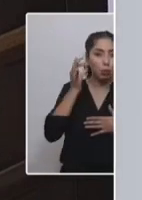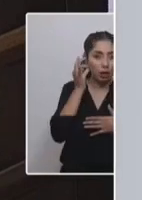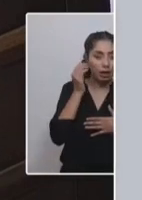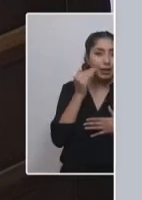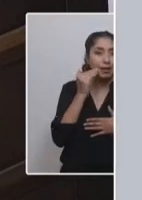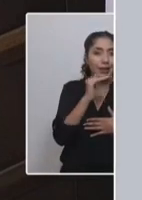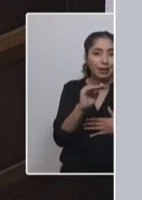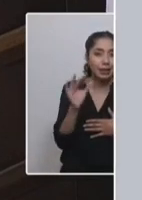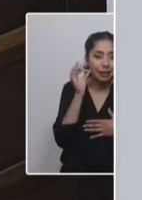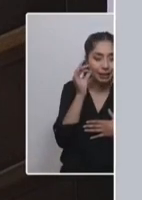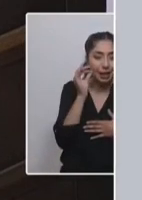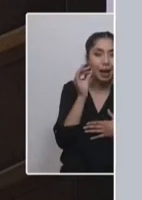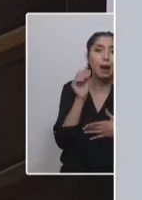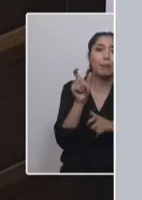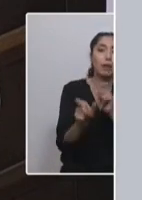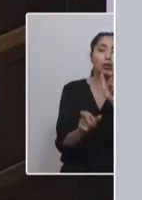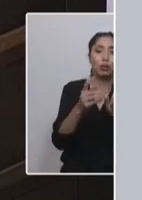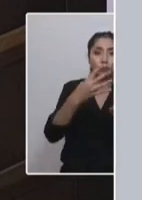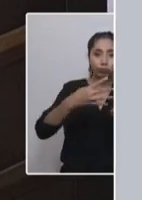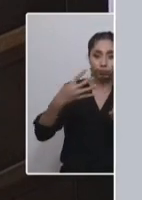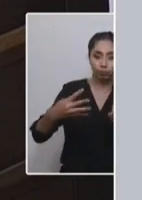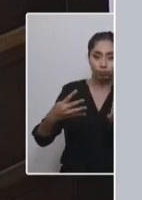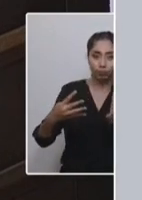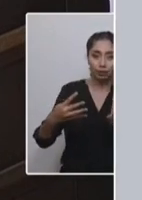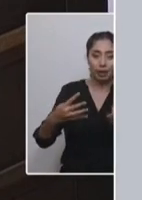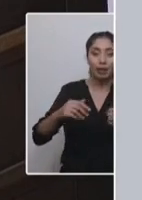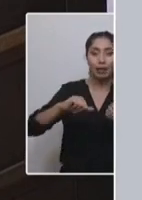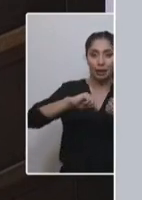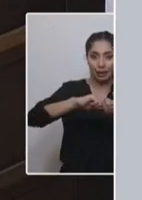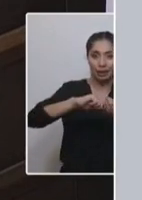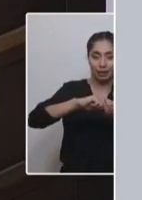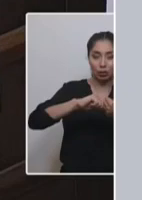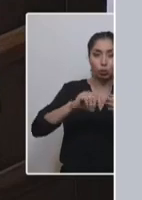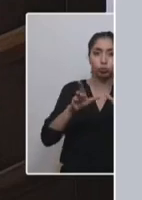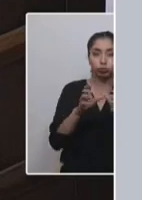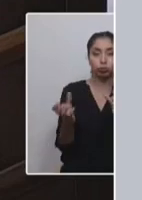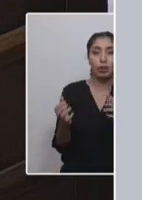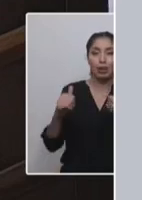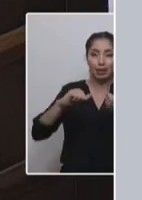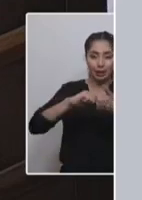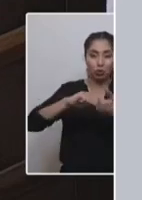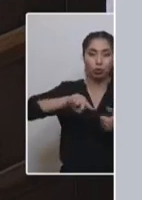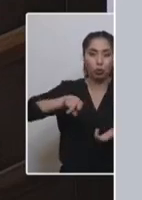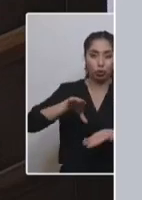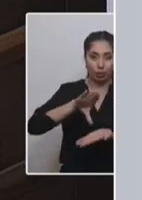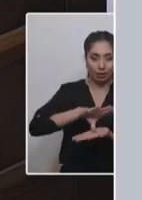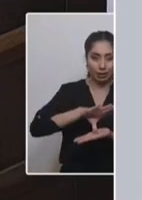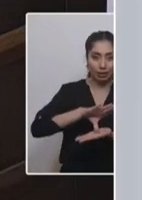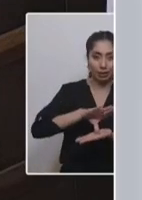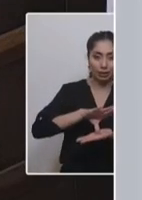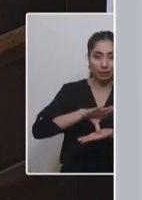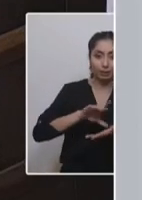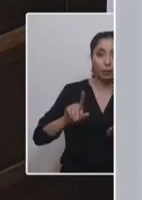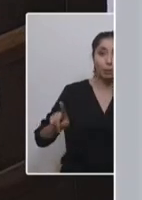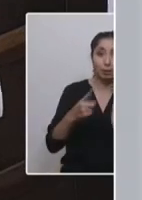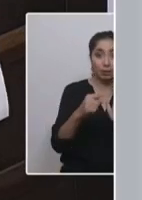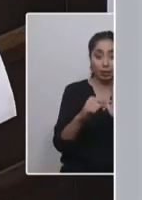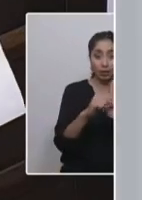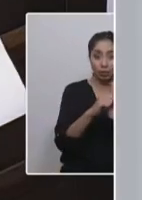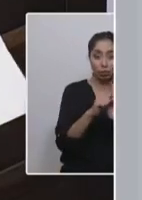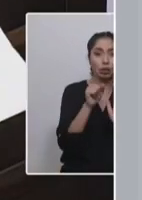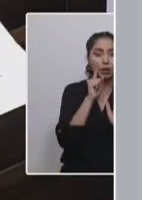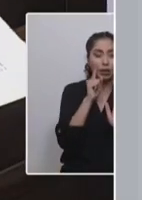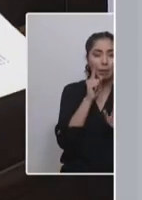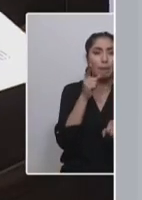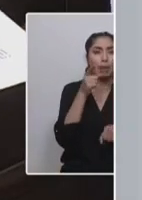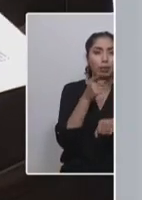hablamos del principio de igualdad ante la ley, este principio tiene dos variables. Una, que es una igualdad formal, que es el fondo que a todos se le aplica la ley